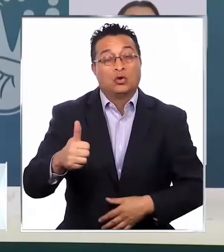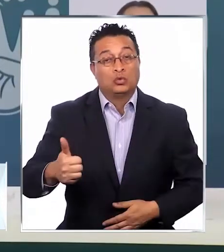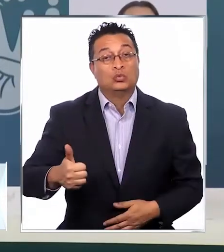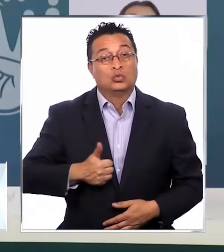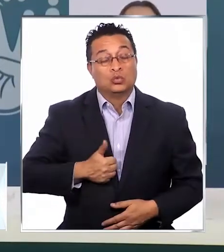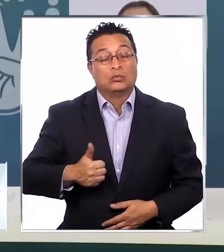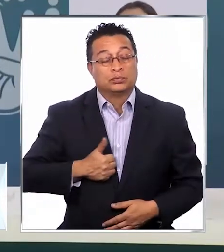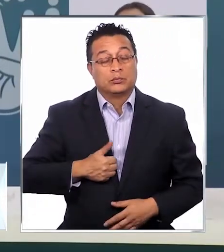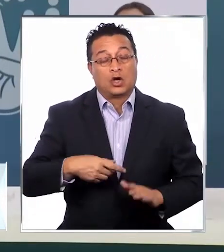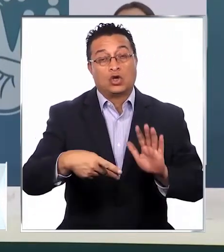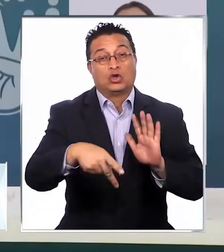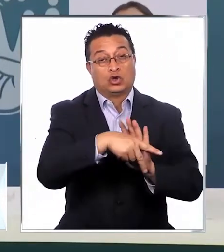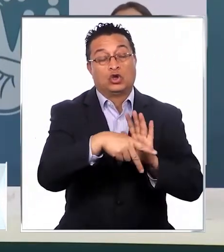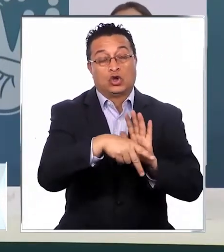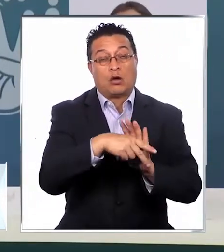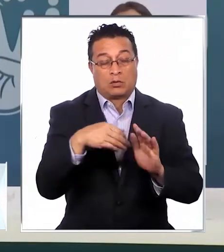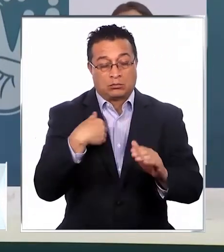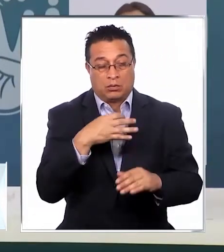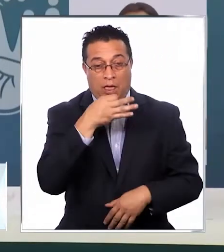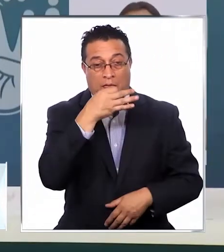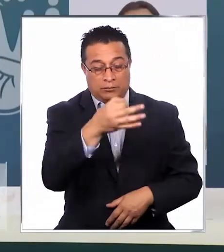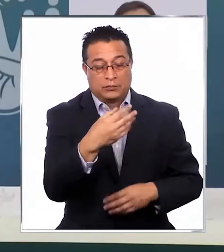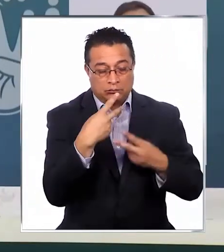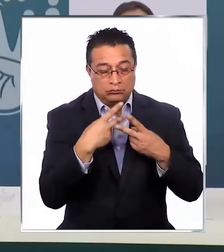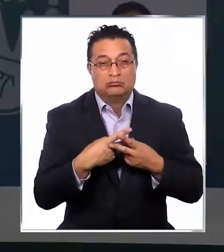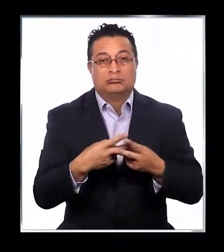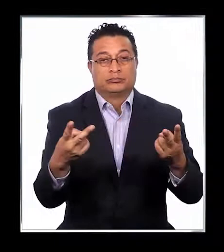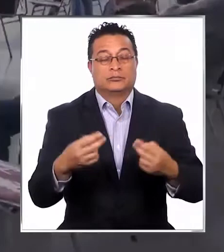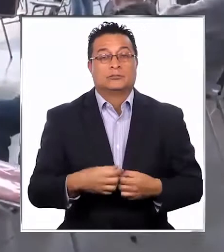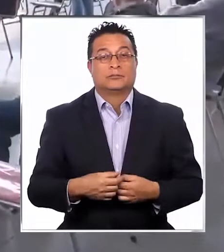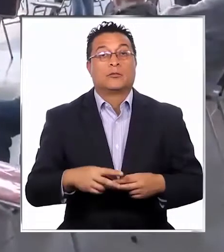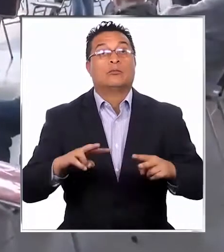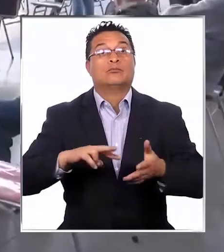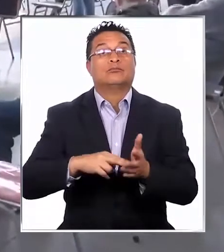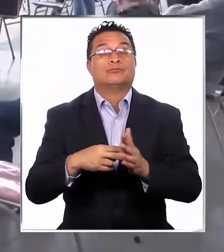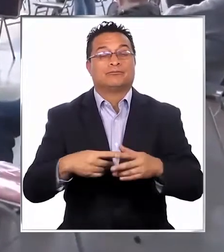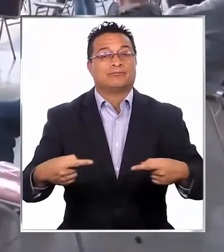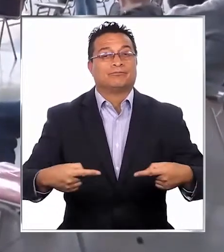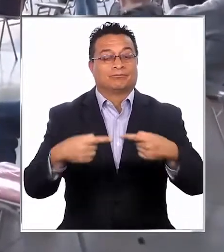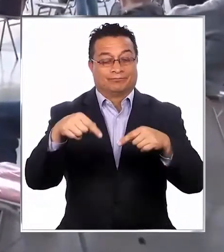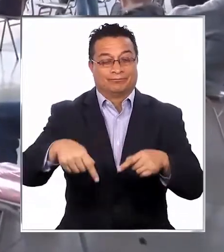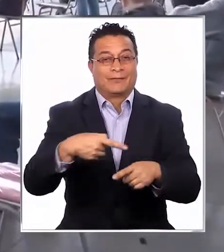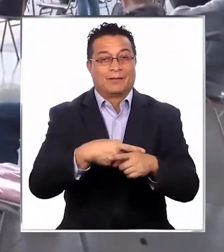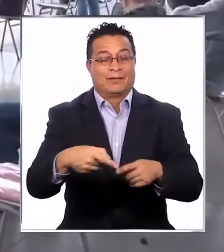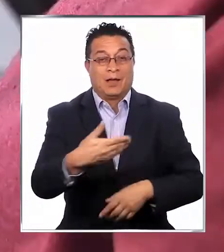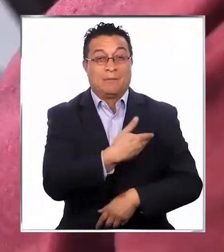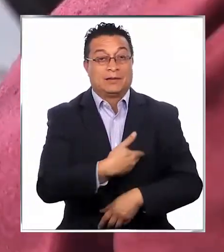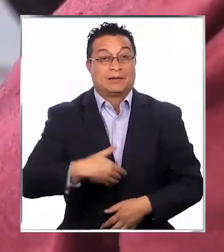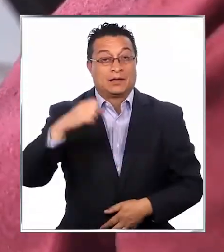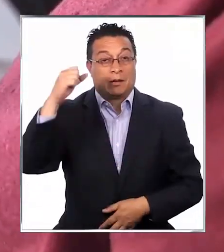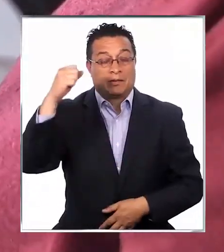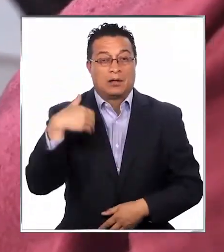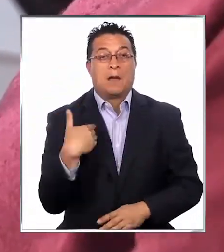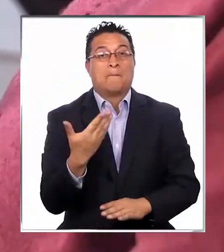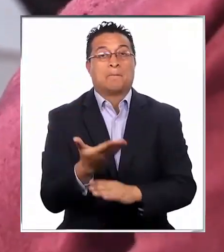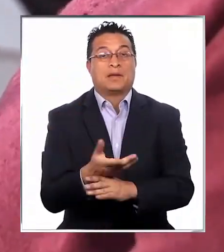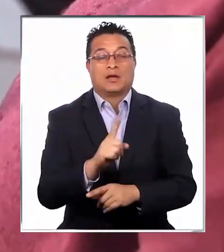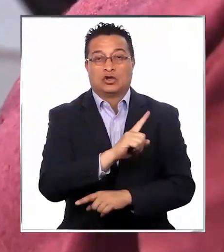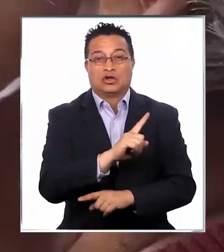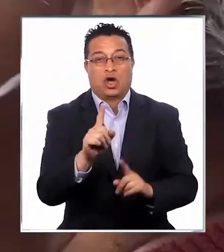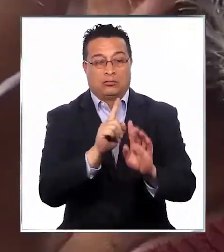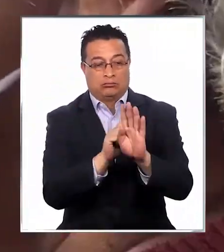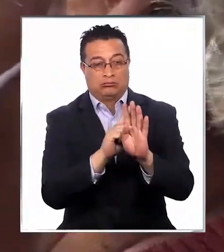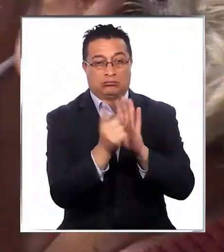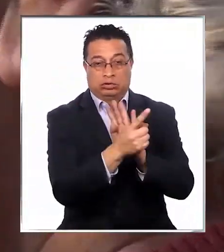está cumpliendo la normativa que nosotros mismos emitimos. La polémica surge en esta semana en que el presidente Piñera pidió no